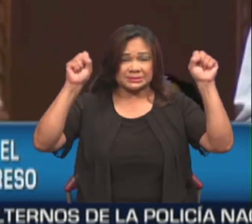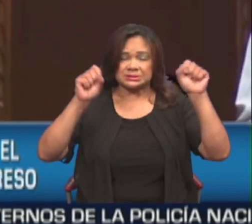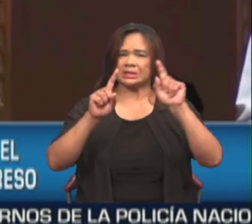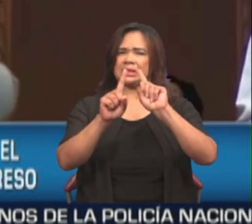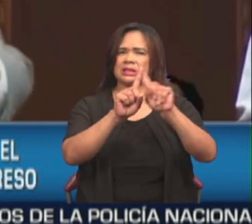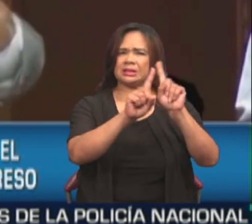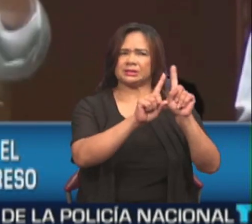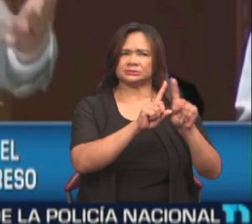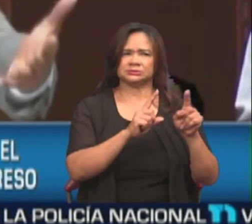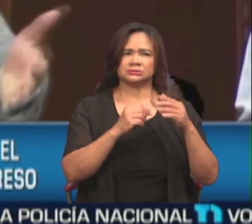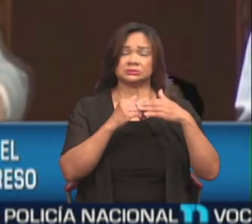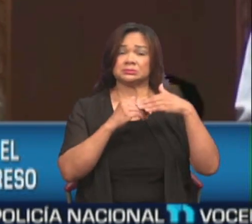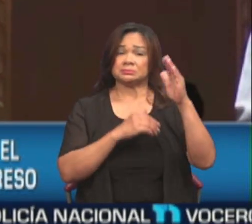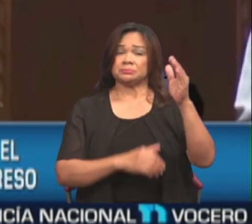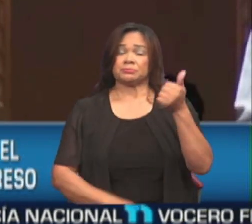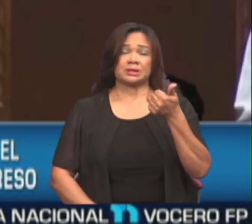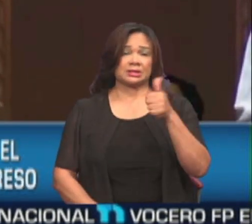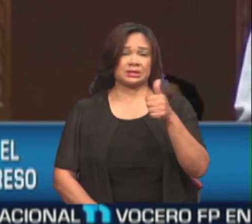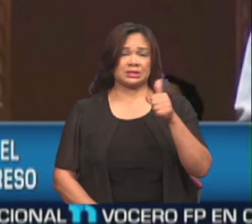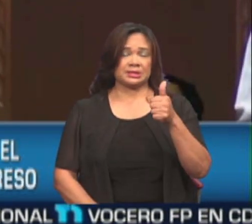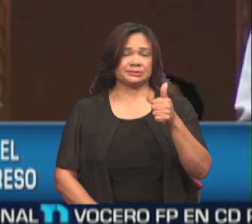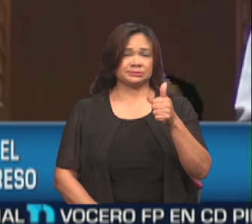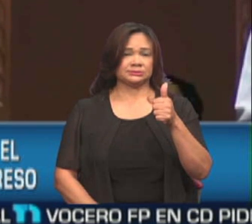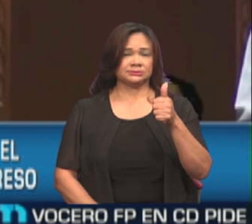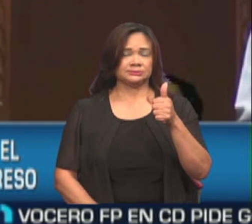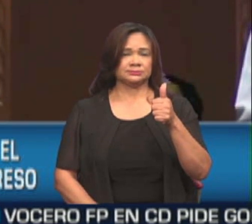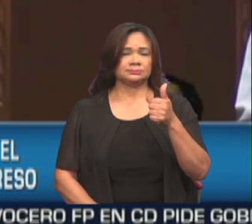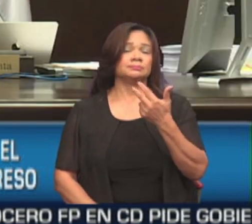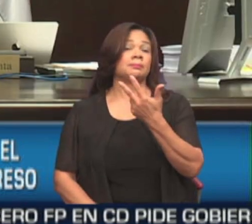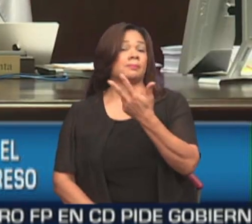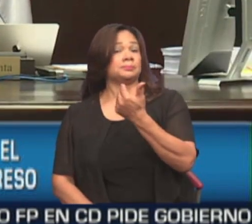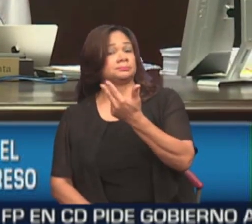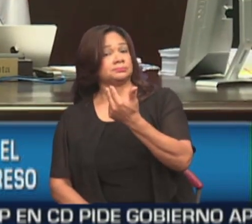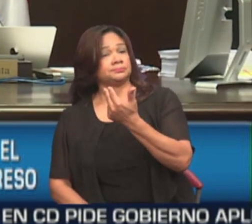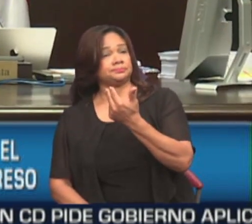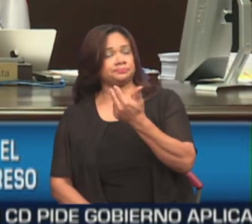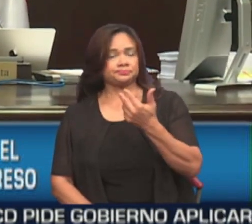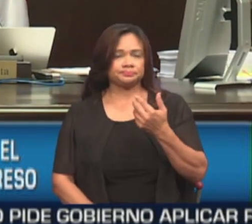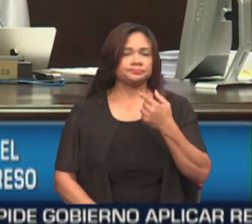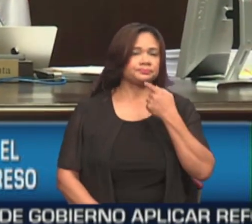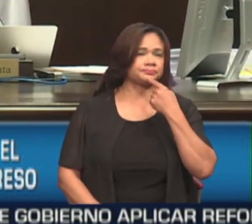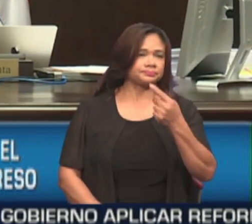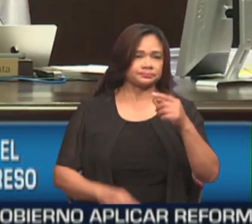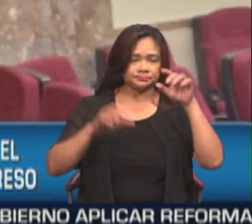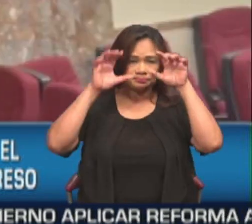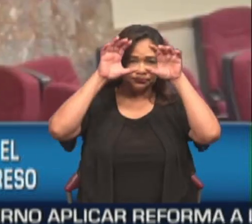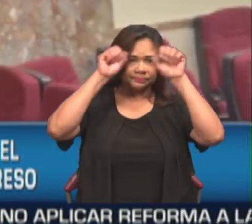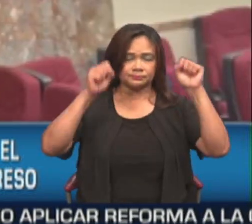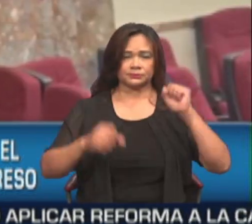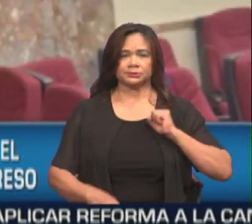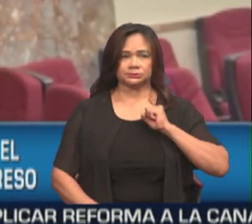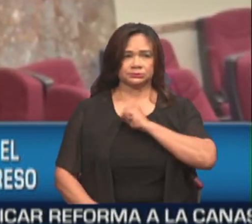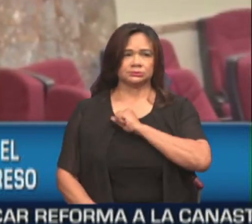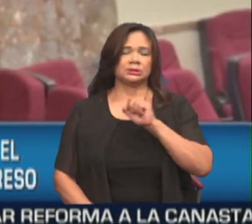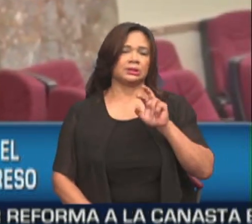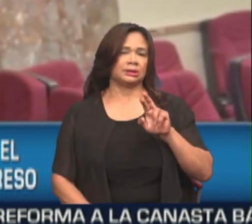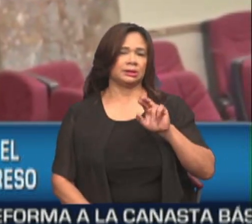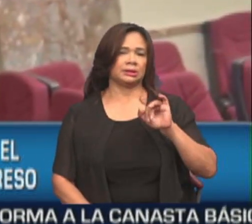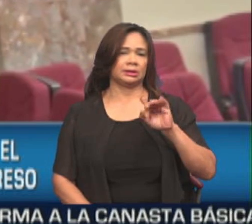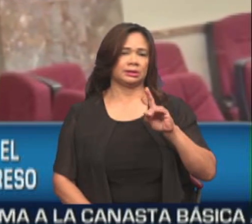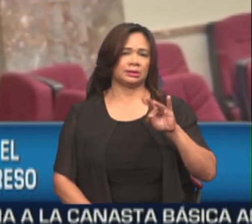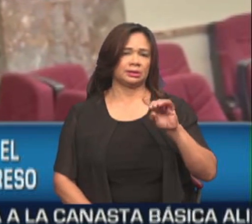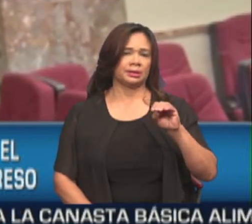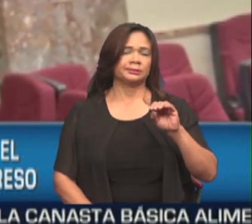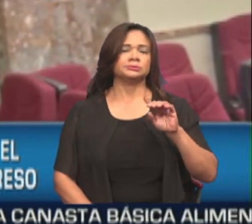diría que sobrepasa los 10. Hasta ahora hay confirmado 13. Pacheco, junto al presidente del Senado, Ricardo de los Santos,